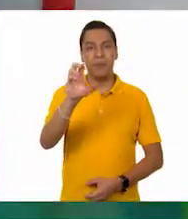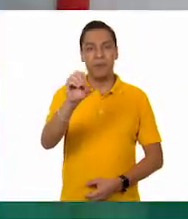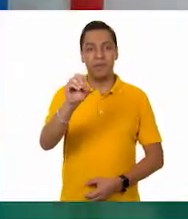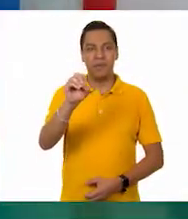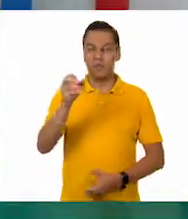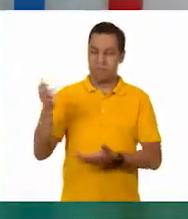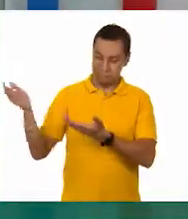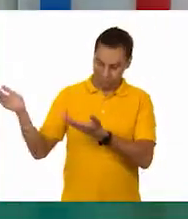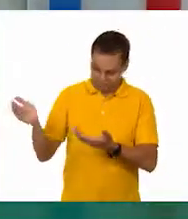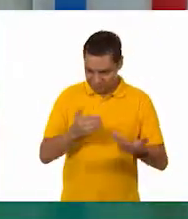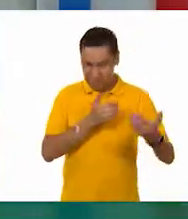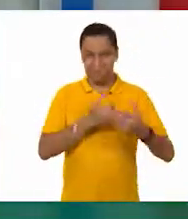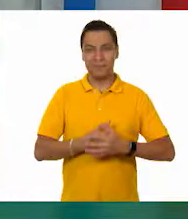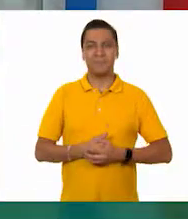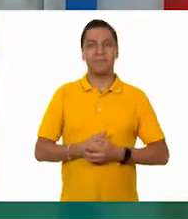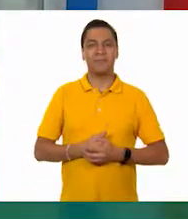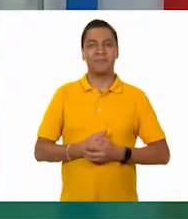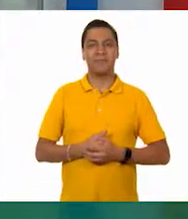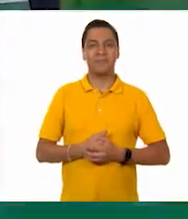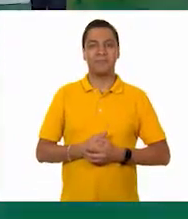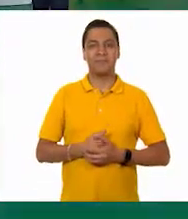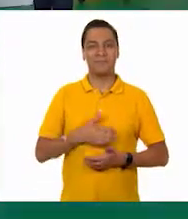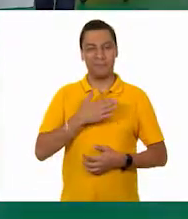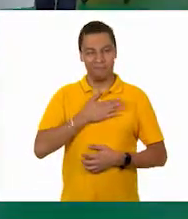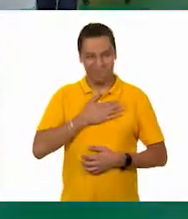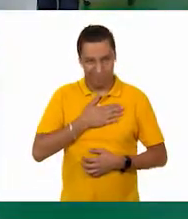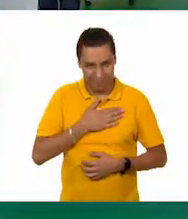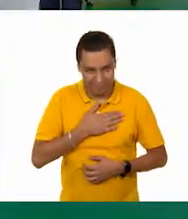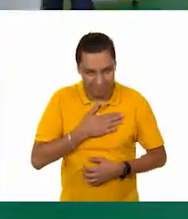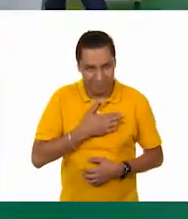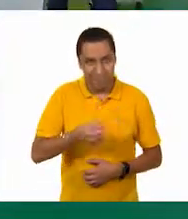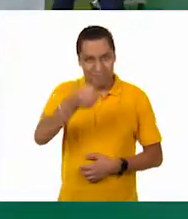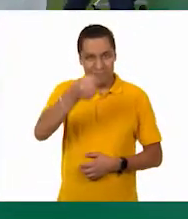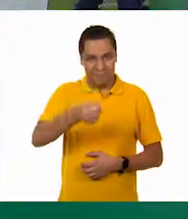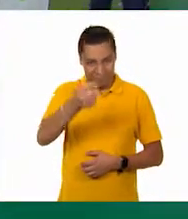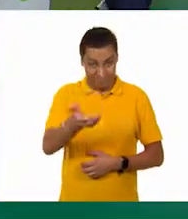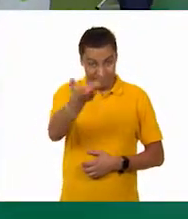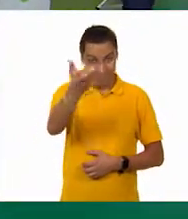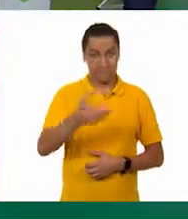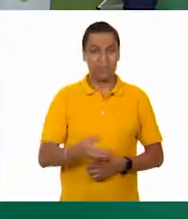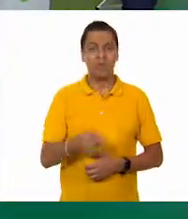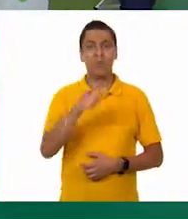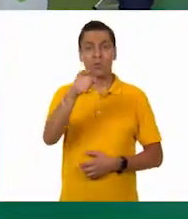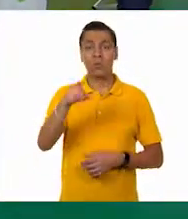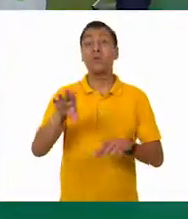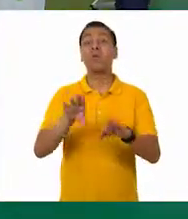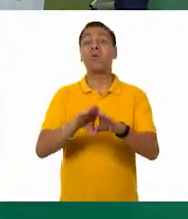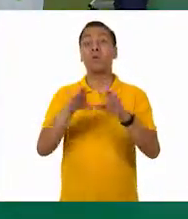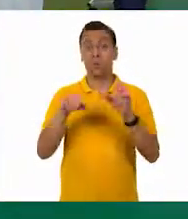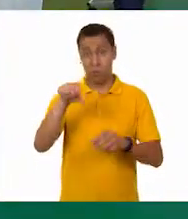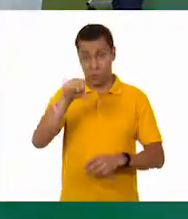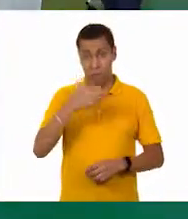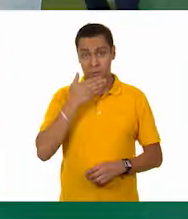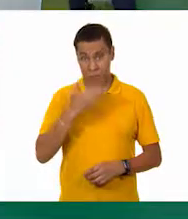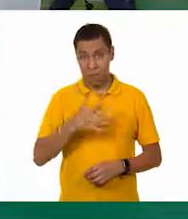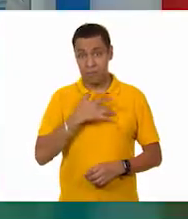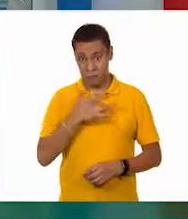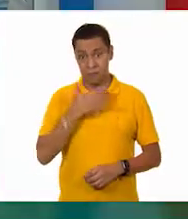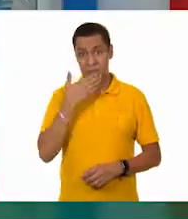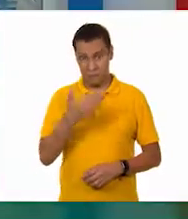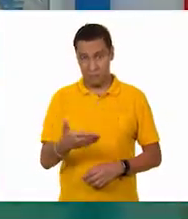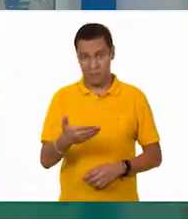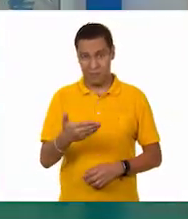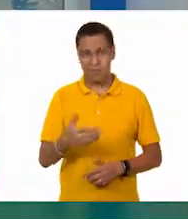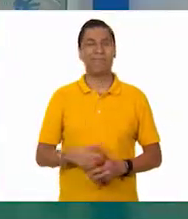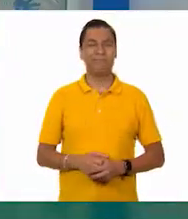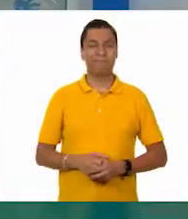Maestro, te saludamos con el corazón. saludo con el corazón. Los saludo con el corazón. ¿Cómo se encuentran en casa? ¿Bien? Y tú, Oscar,